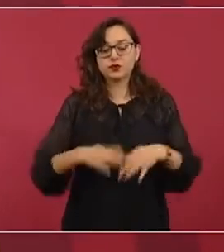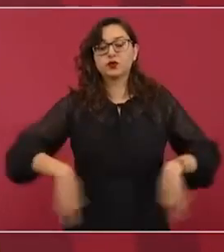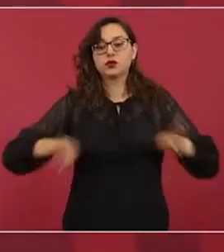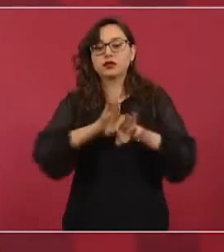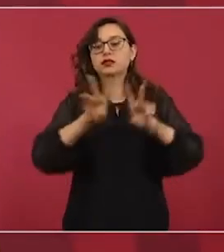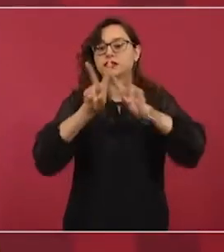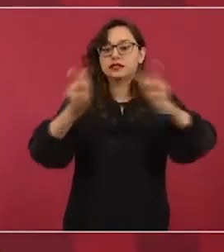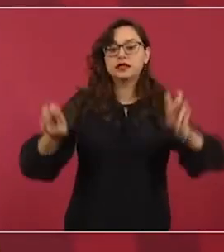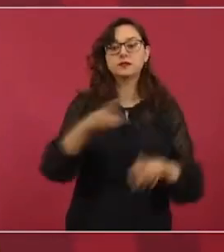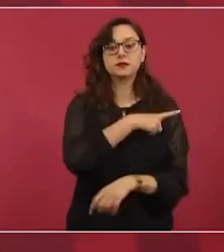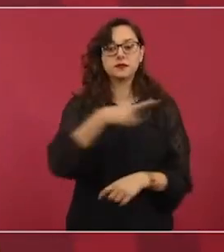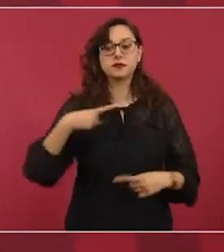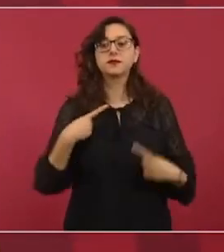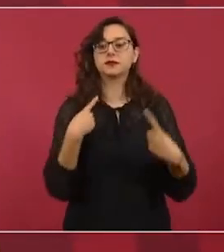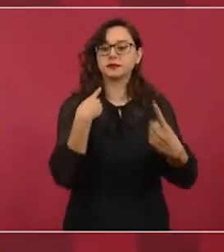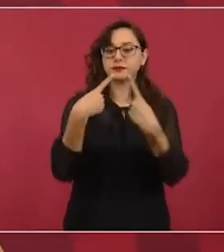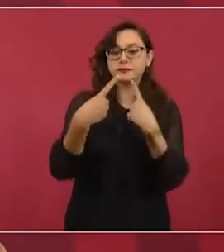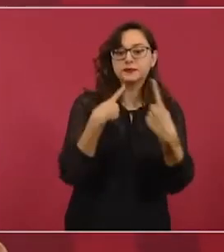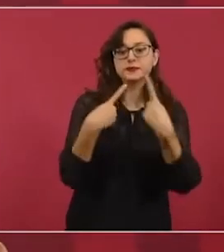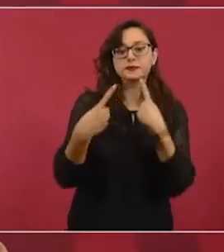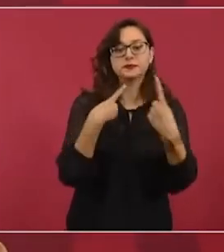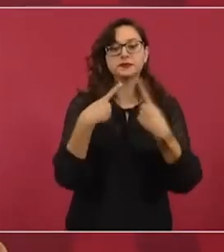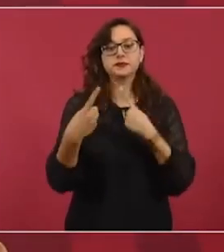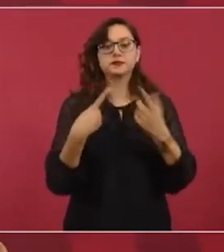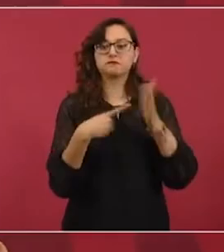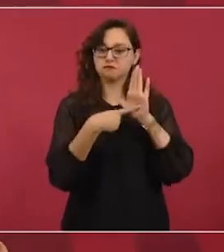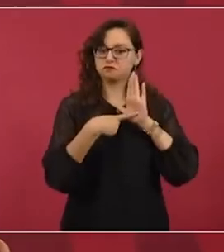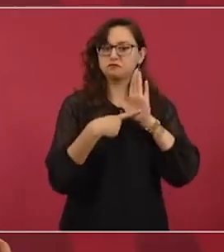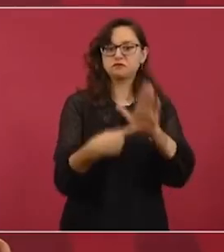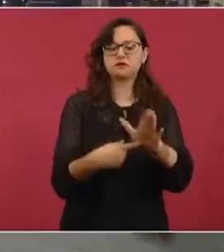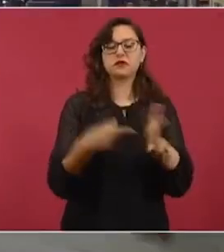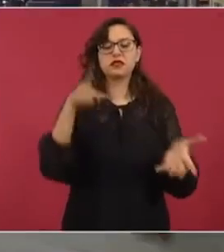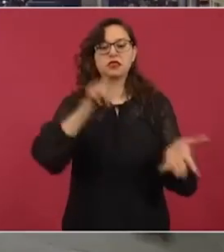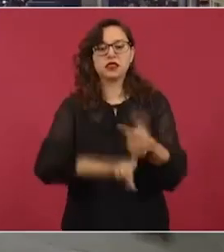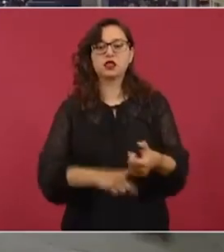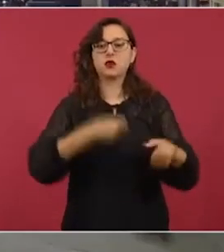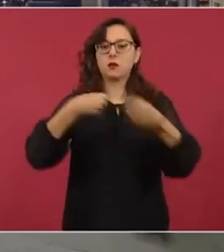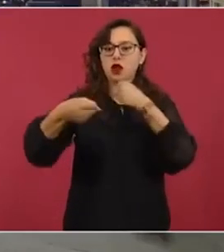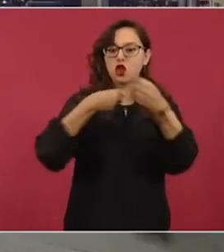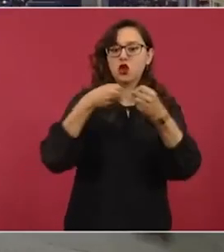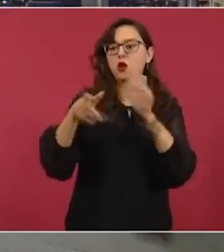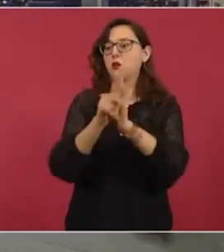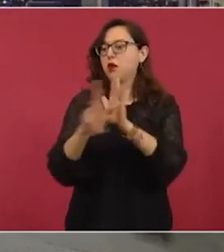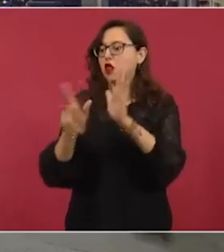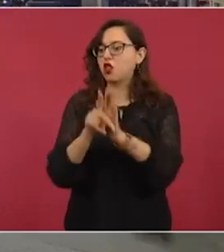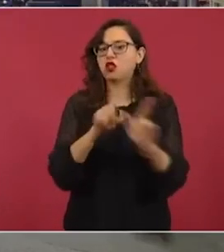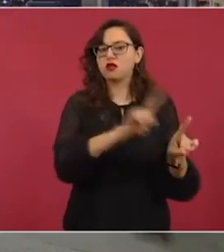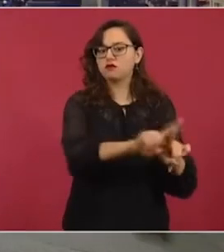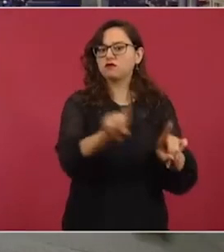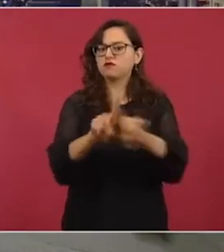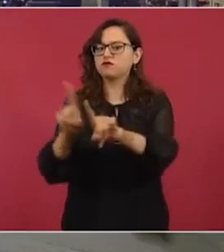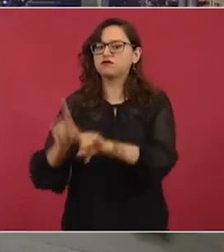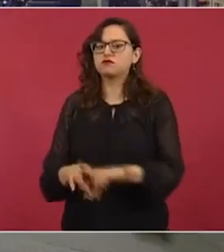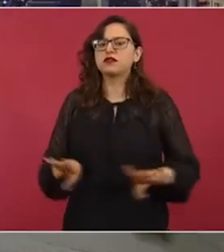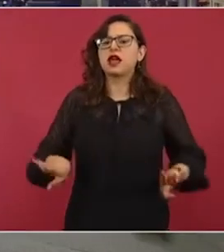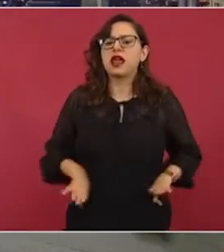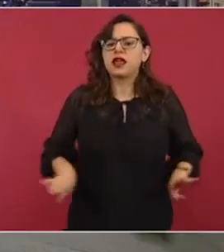papel de los medios de información, y incluir